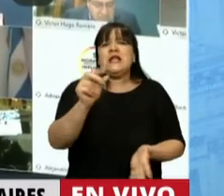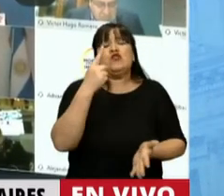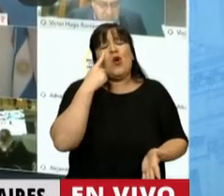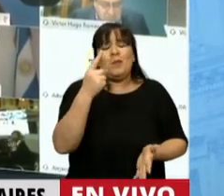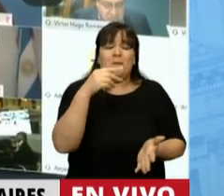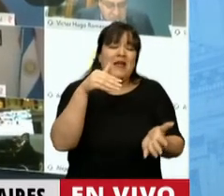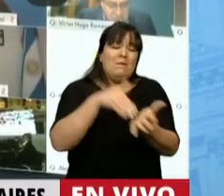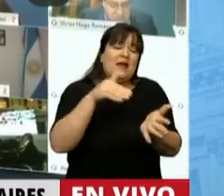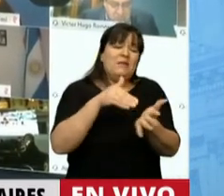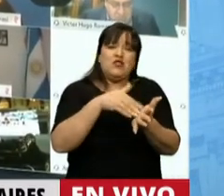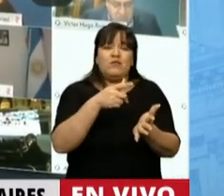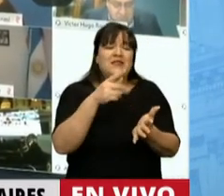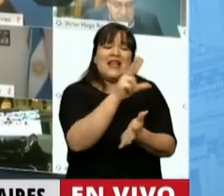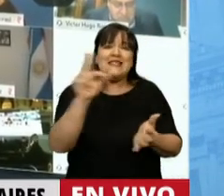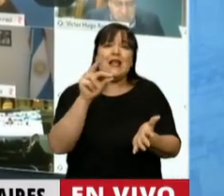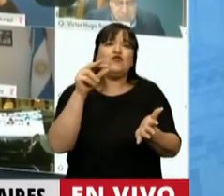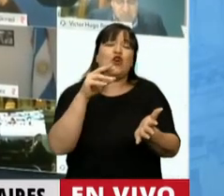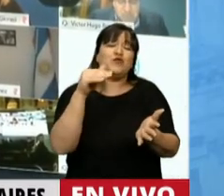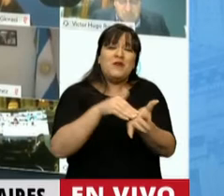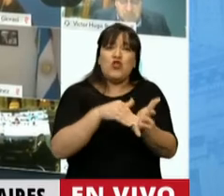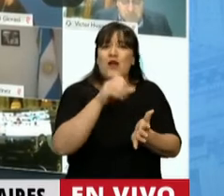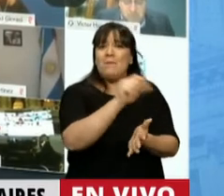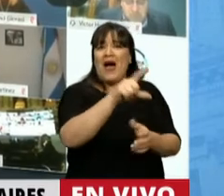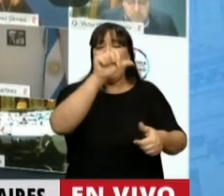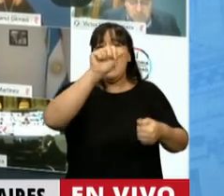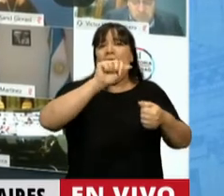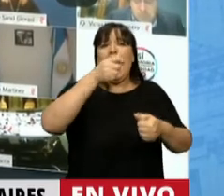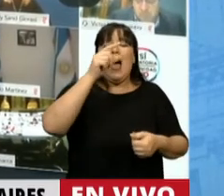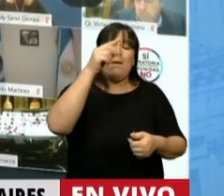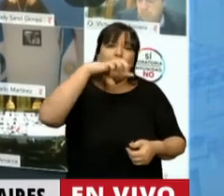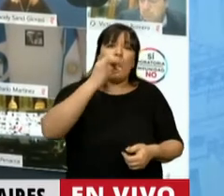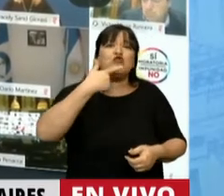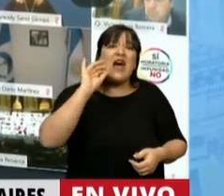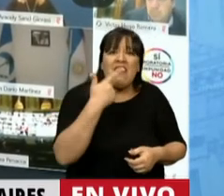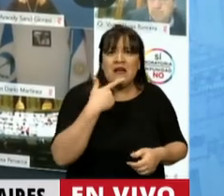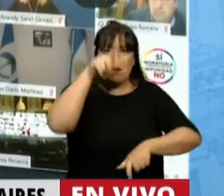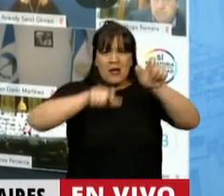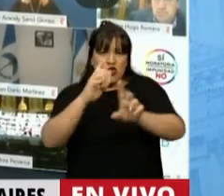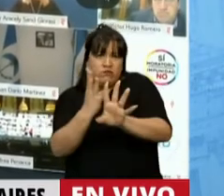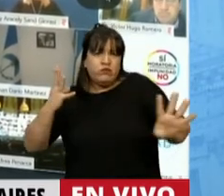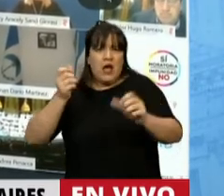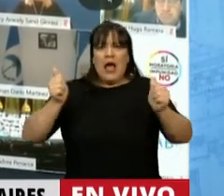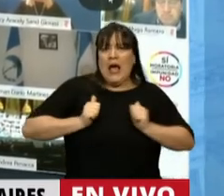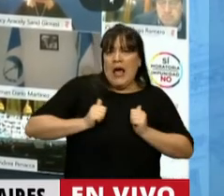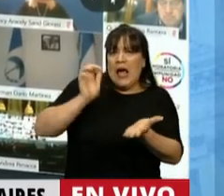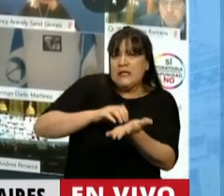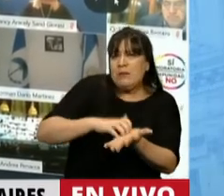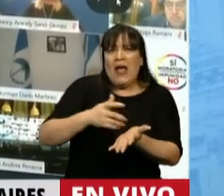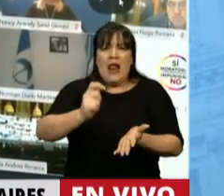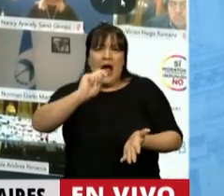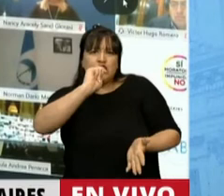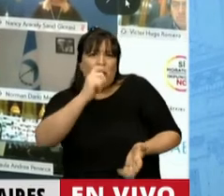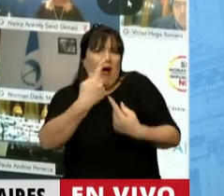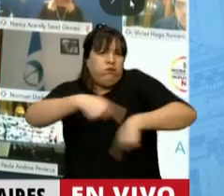Posada. Enhorabuena, las colas de pacientes para esperar un hisopado, una atención en la puerta del Posadas.